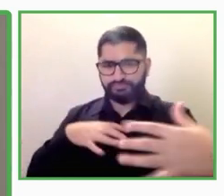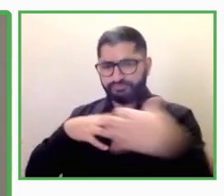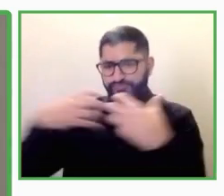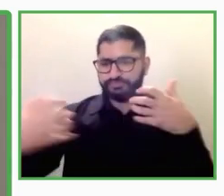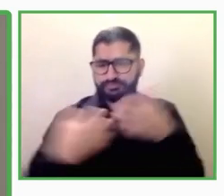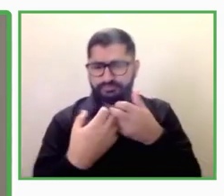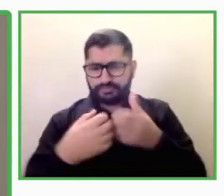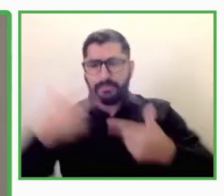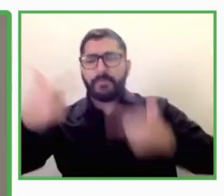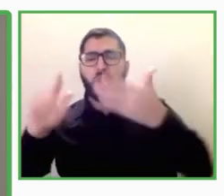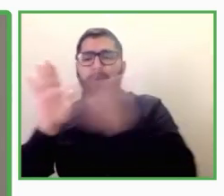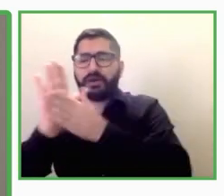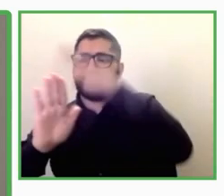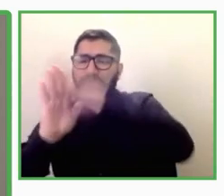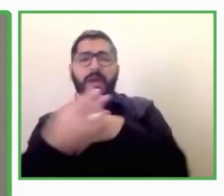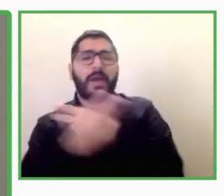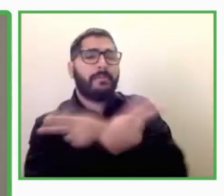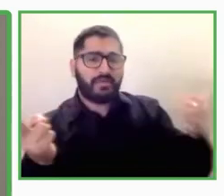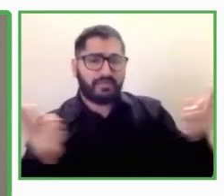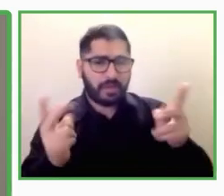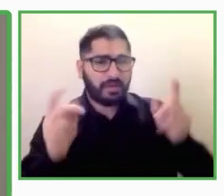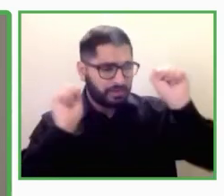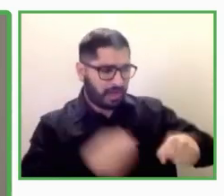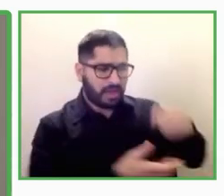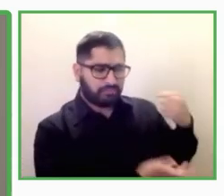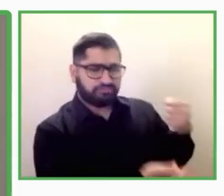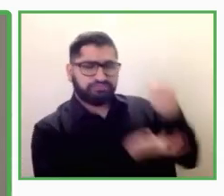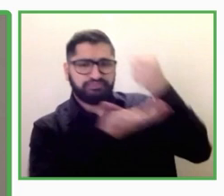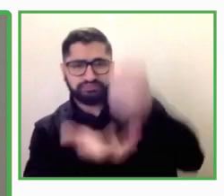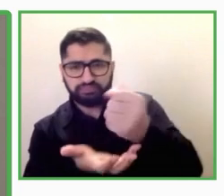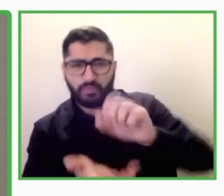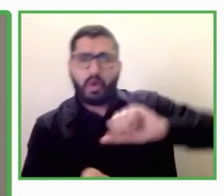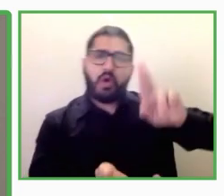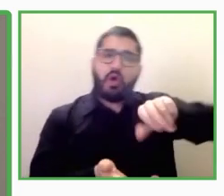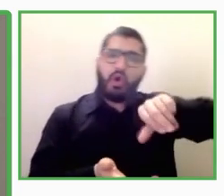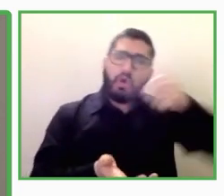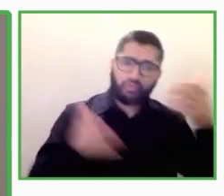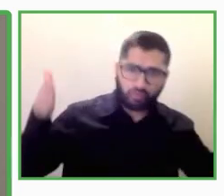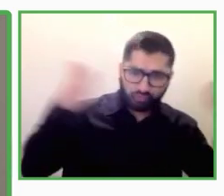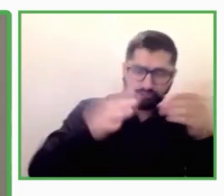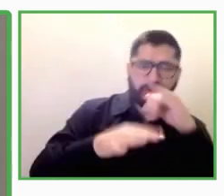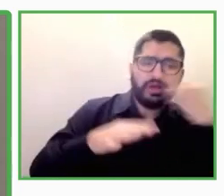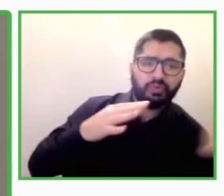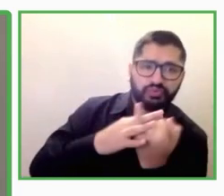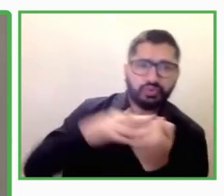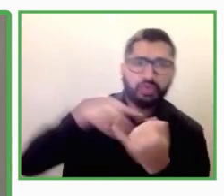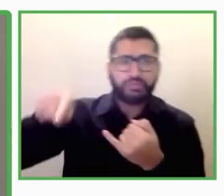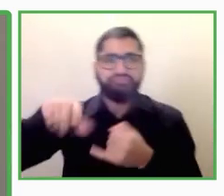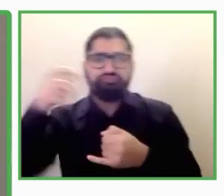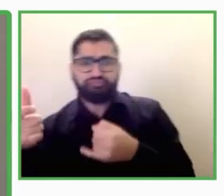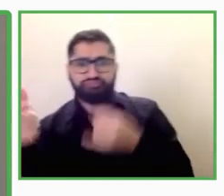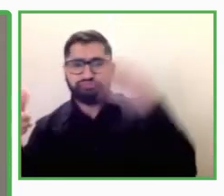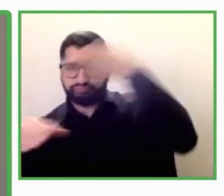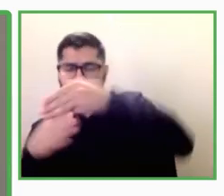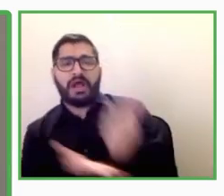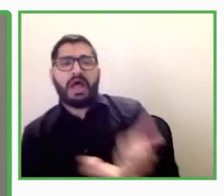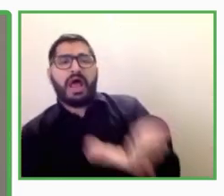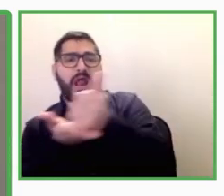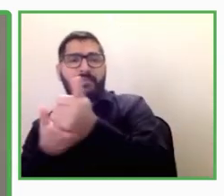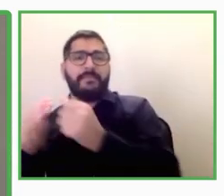la apuesta por la inclusión, tiene efectos económicos rentables también para empresas y también para la administración pública.